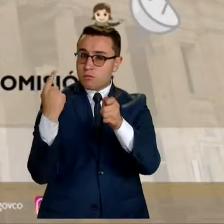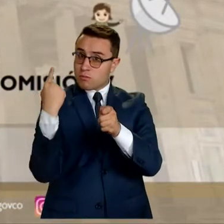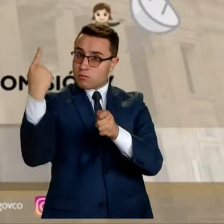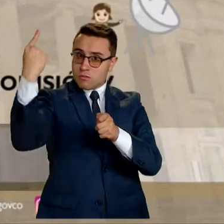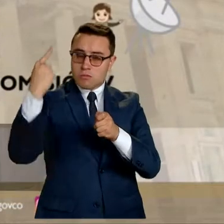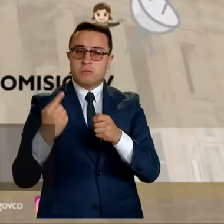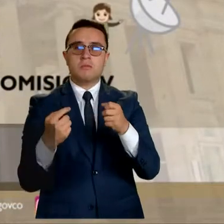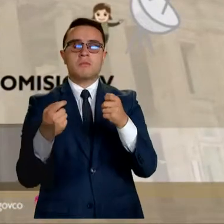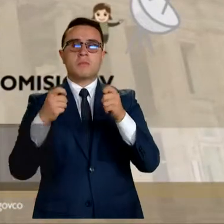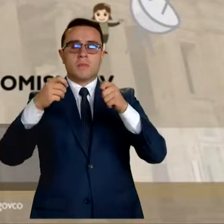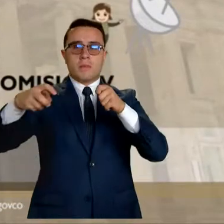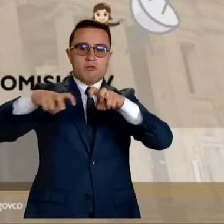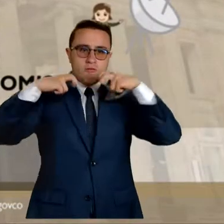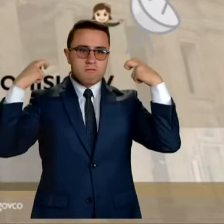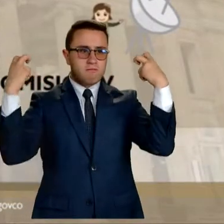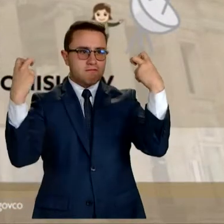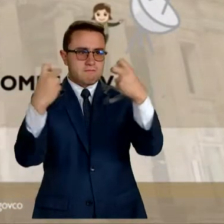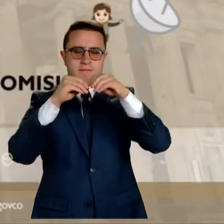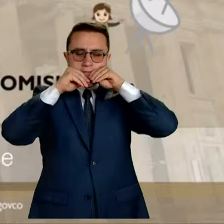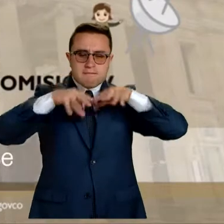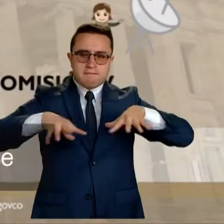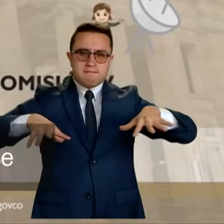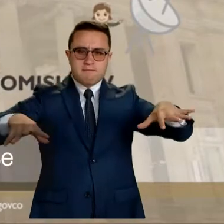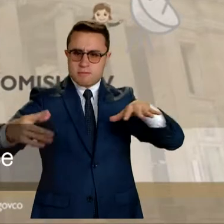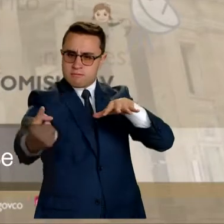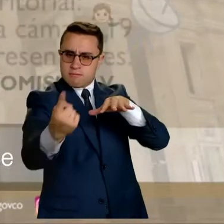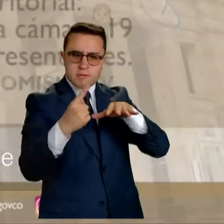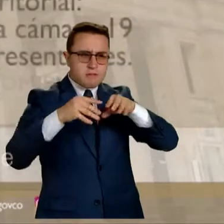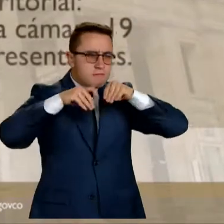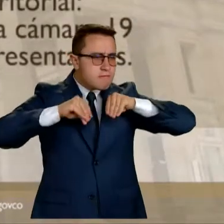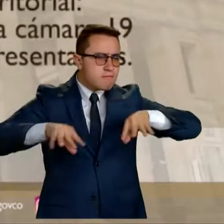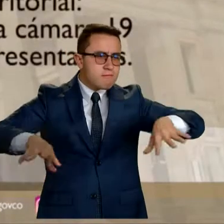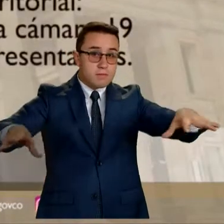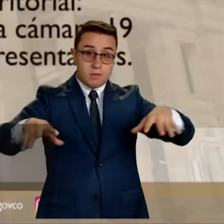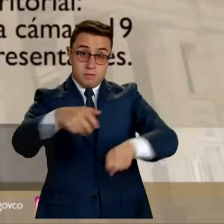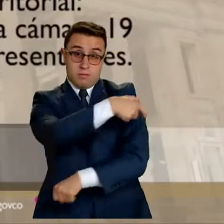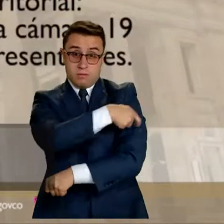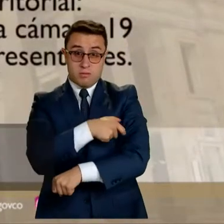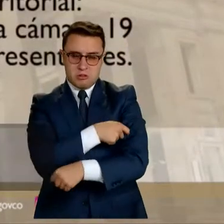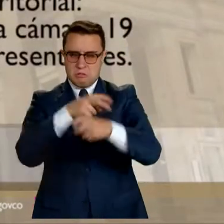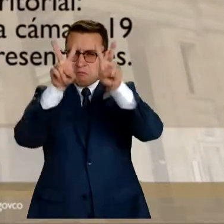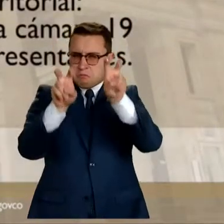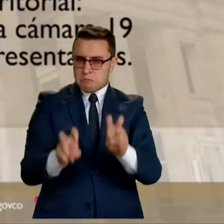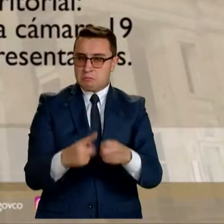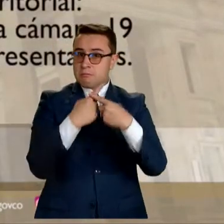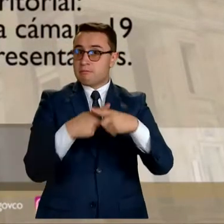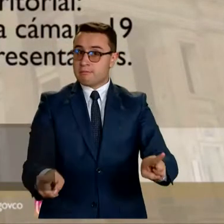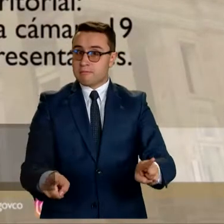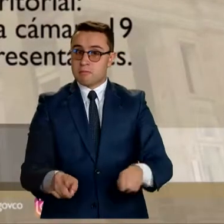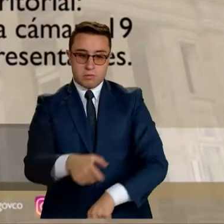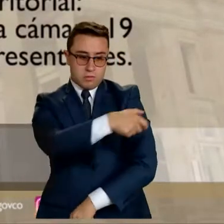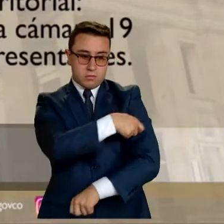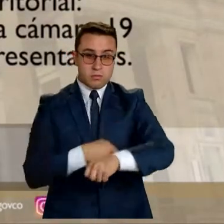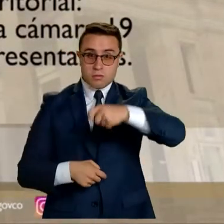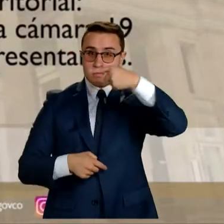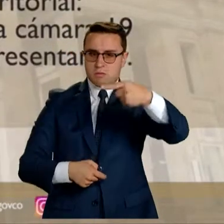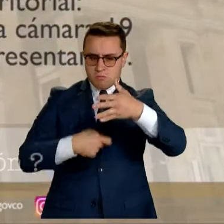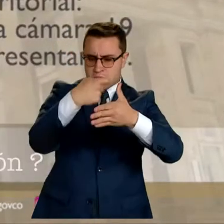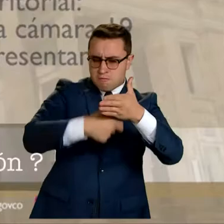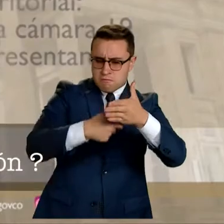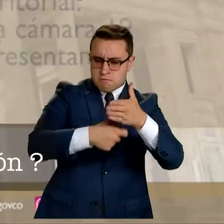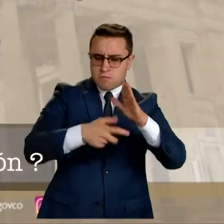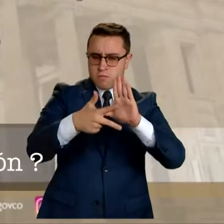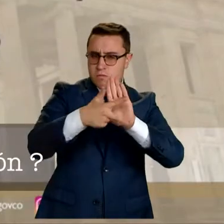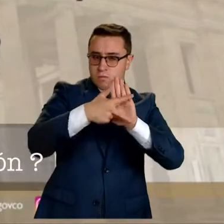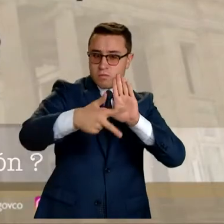y de realizar audiencias públicas? Cada comisión trata un tema diferente. En la Comisión Primera, además, se adelantan reformas constitucionales. ¿Qué